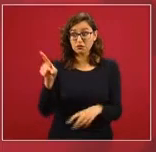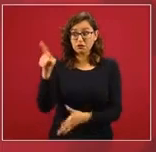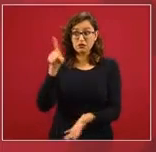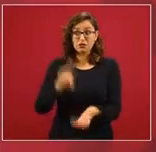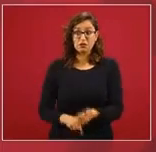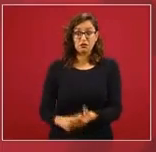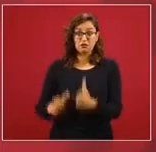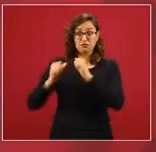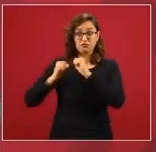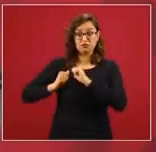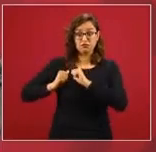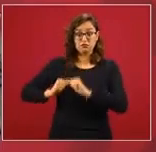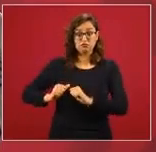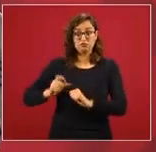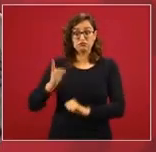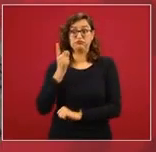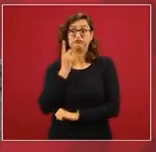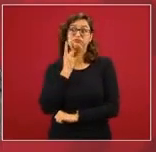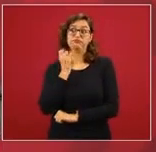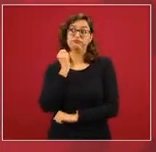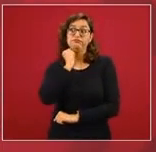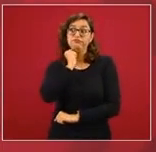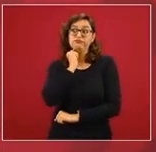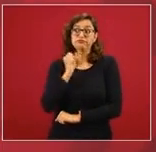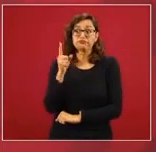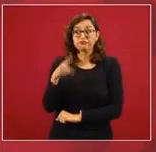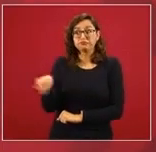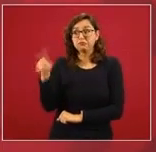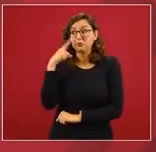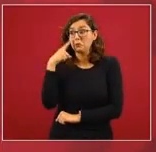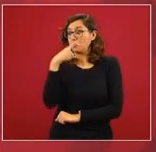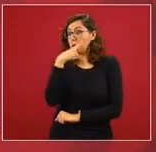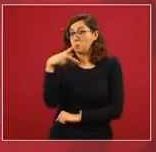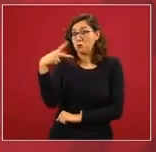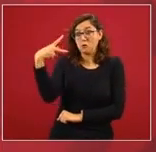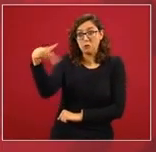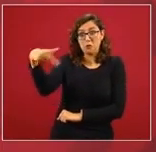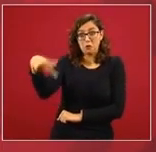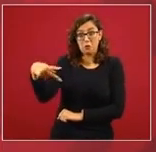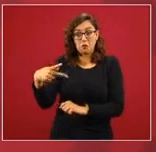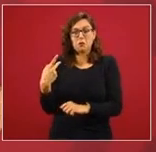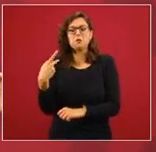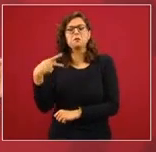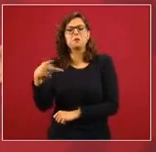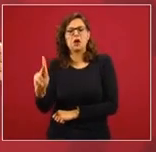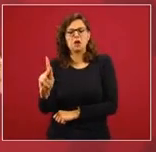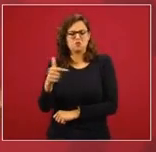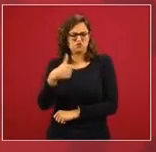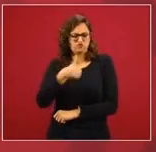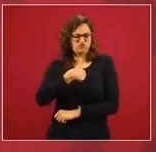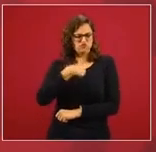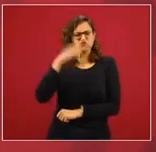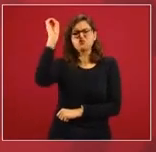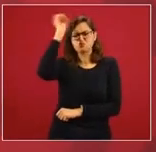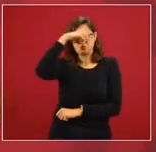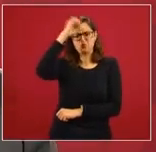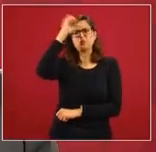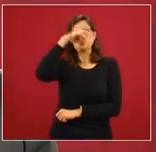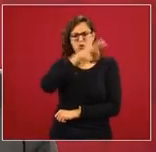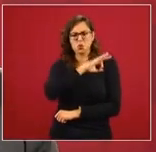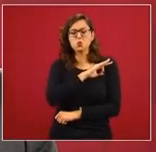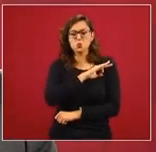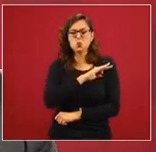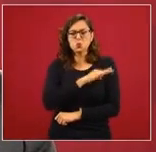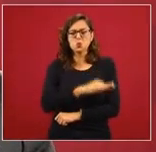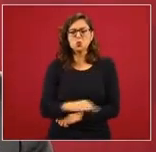sí puedo opinar como ciudadano y además